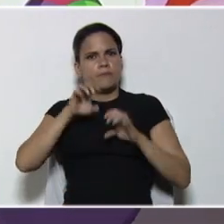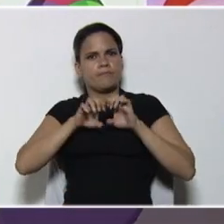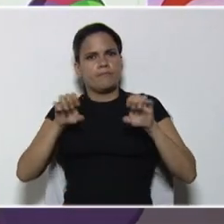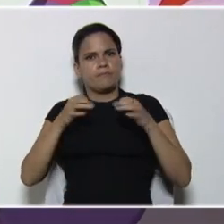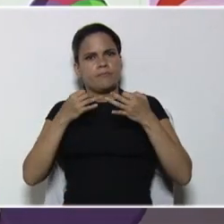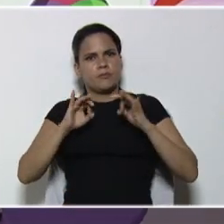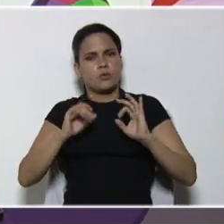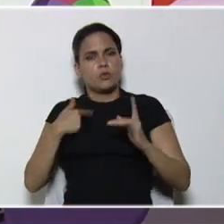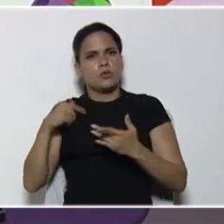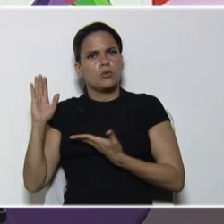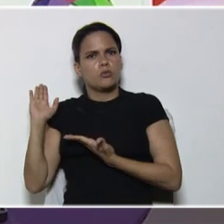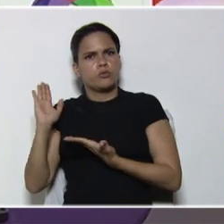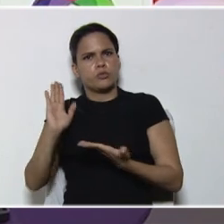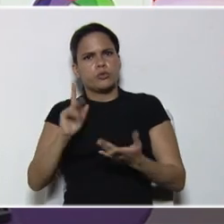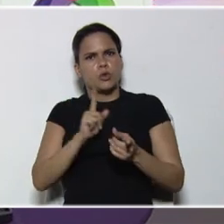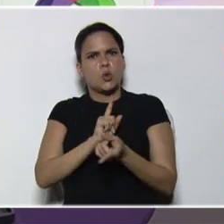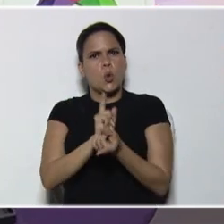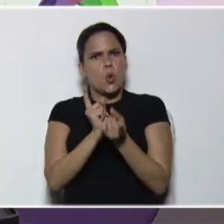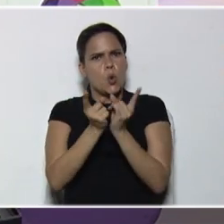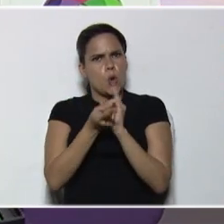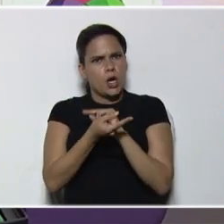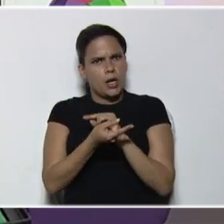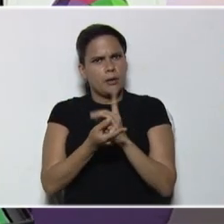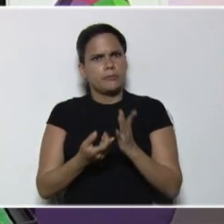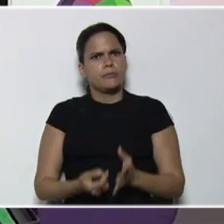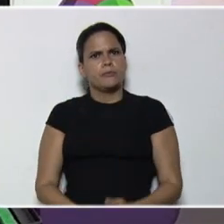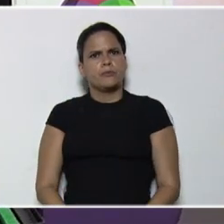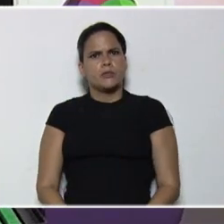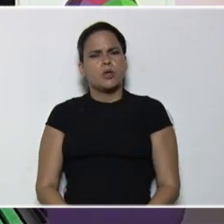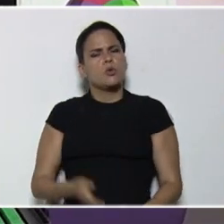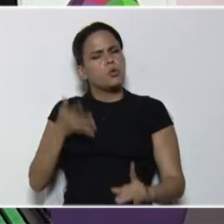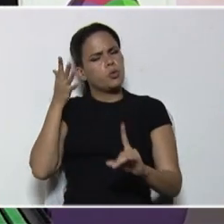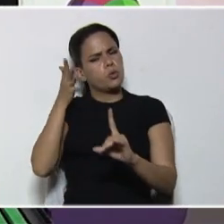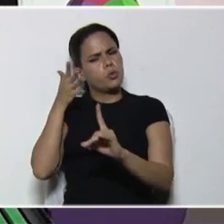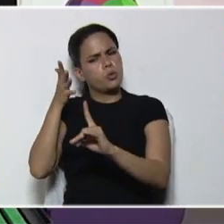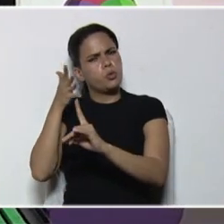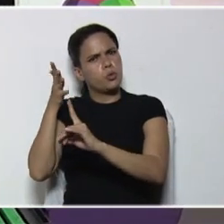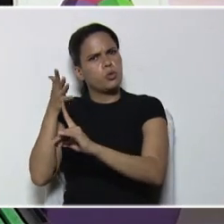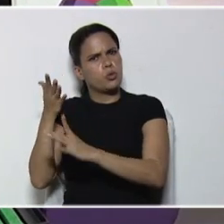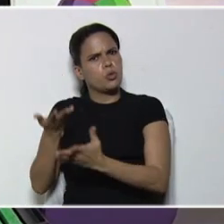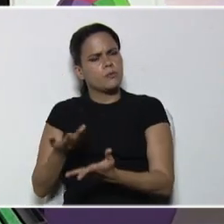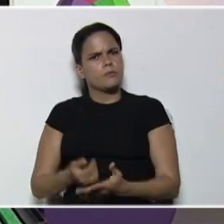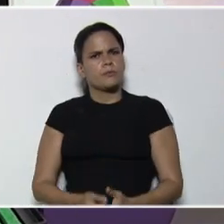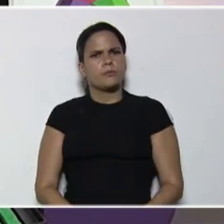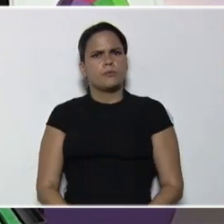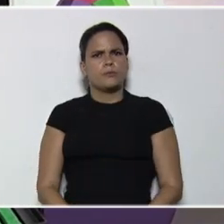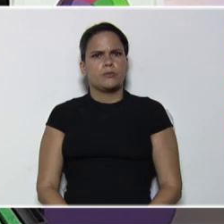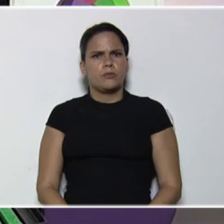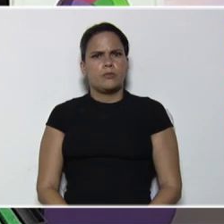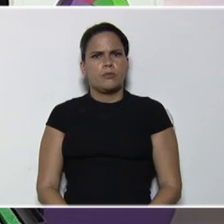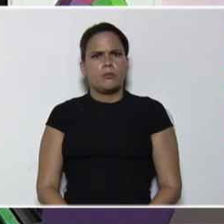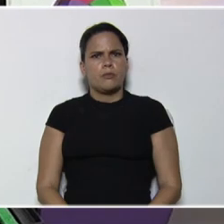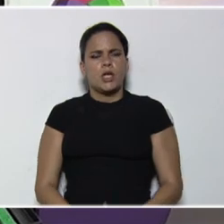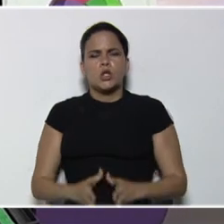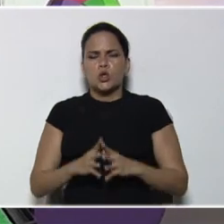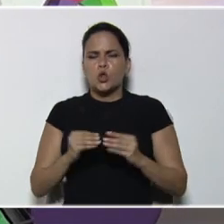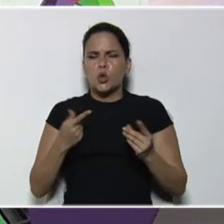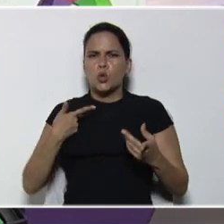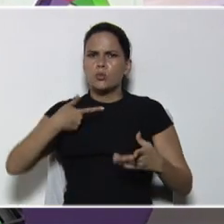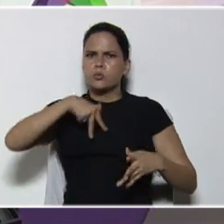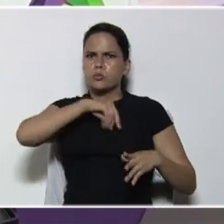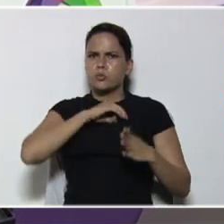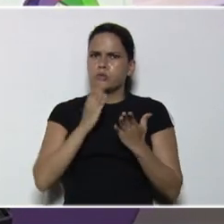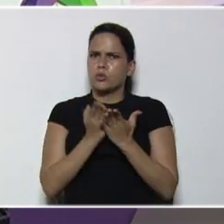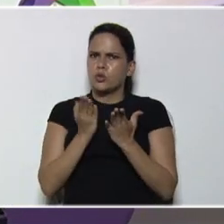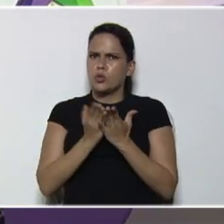traer, para ustedes, algunas adaptaciones, curriculares, algunas sugerencias, algunas recomendaciones, para todos nuestros estudiantes,